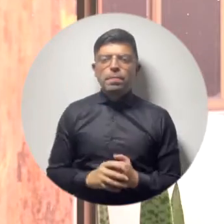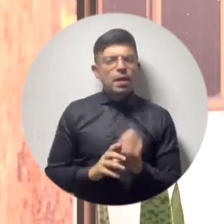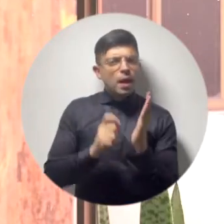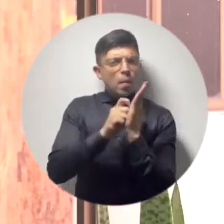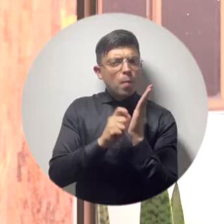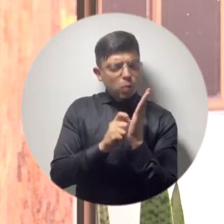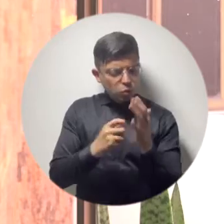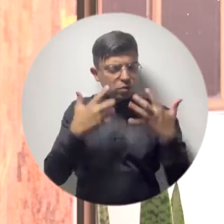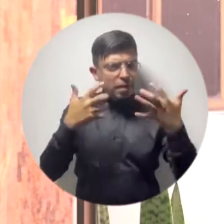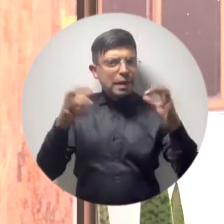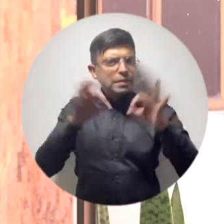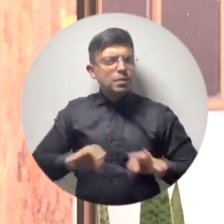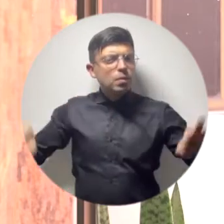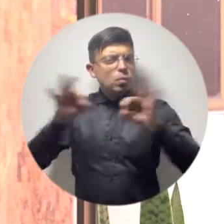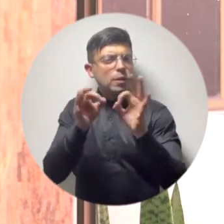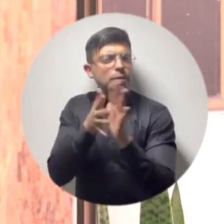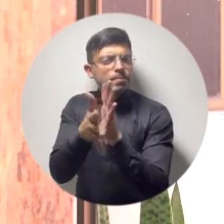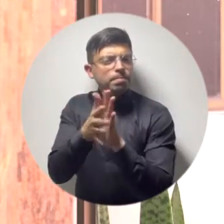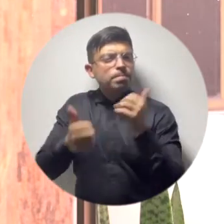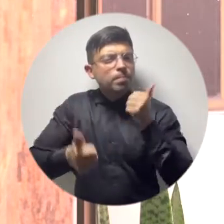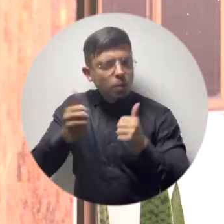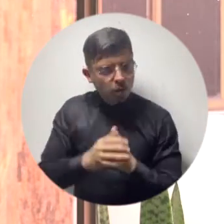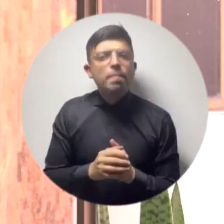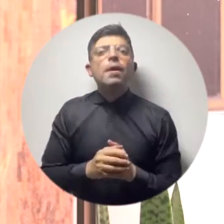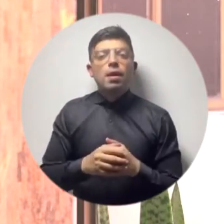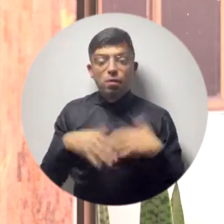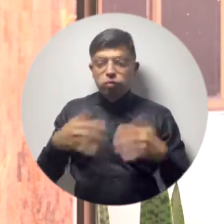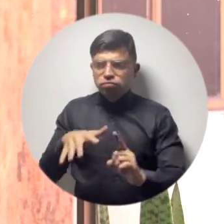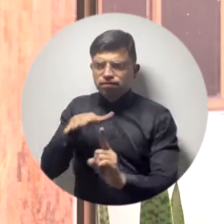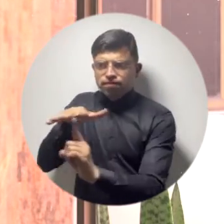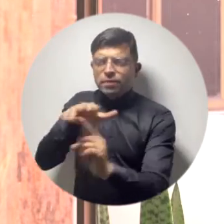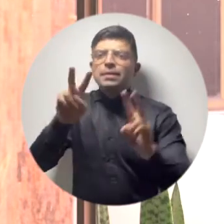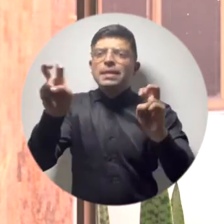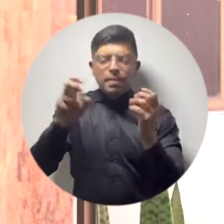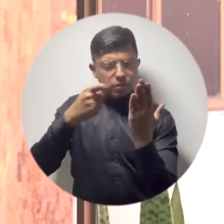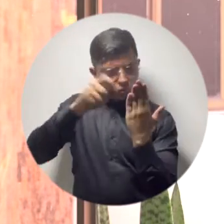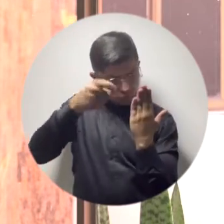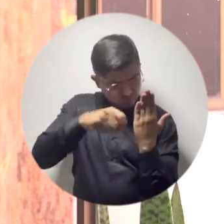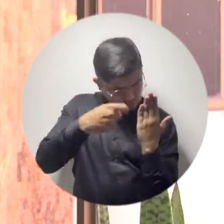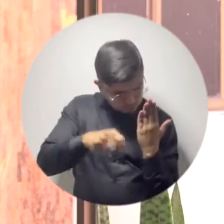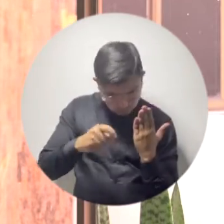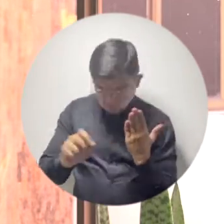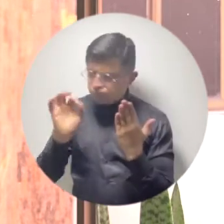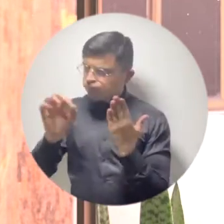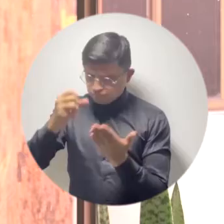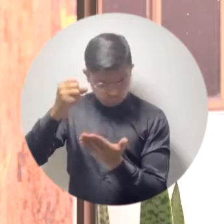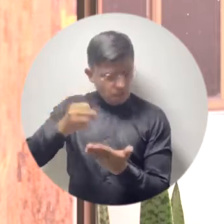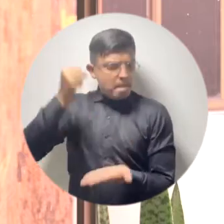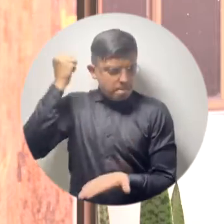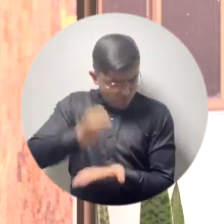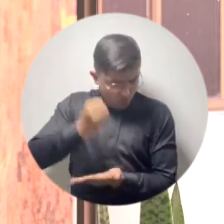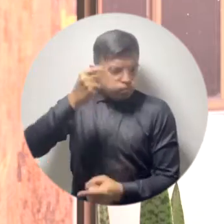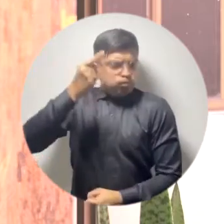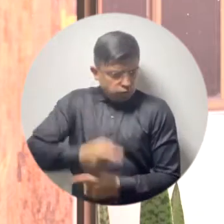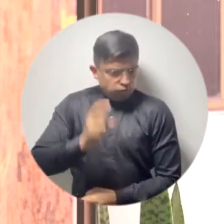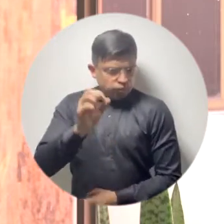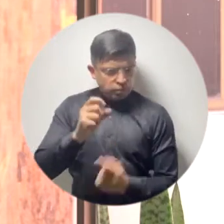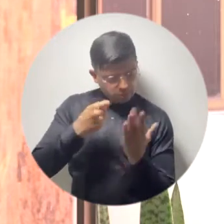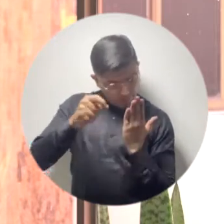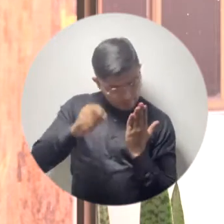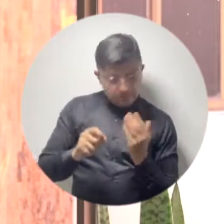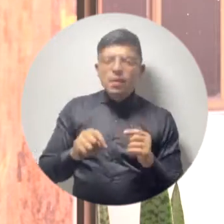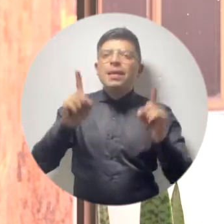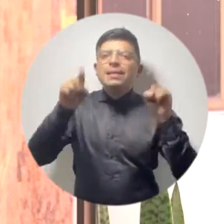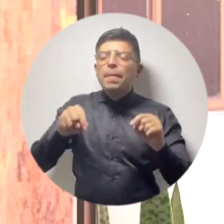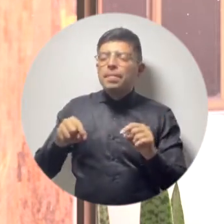De los puntos que más se resalta es la alta incidencia en temas de acreditación, la visita de los pares de